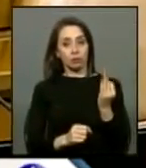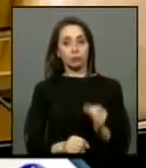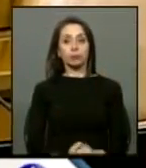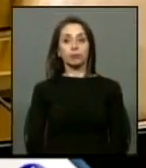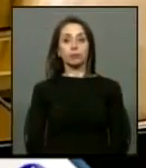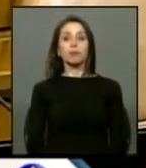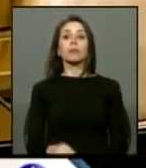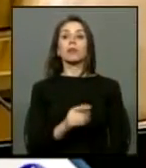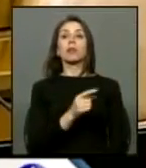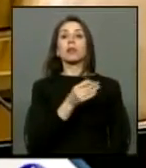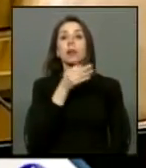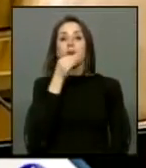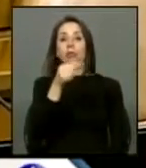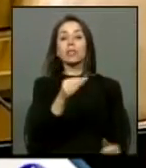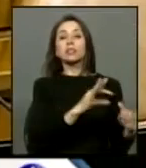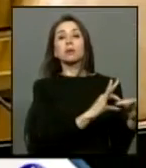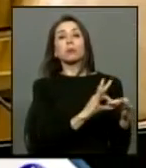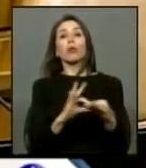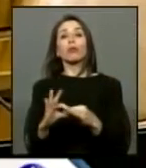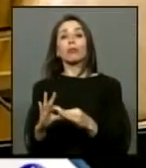se señaló como argumento